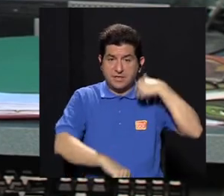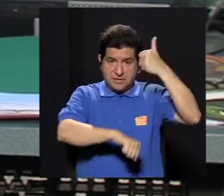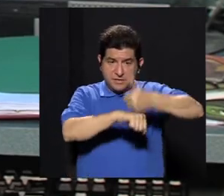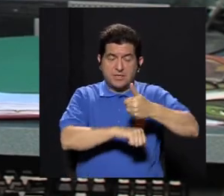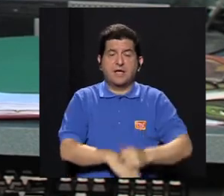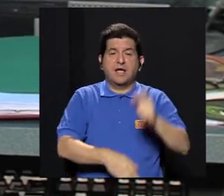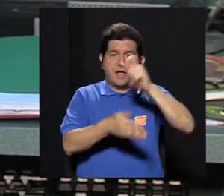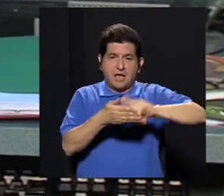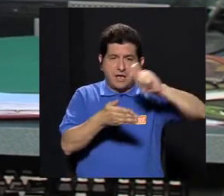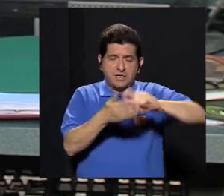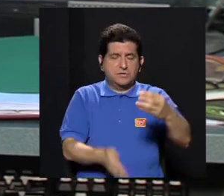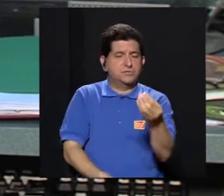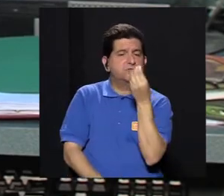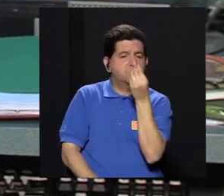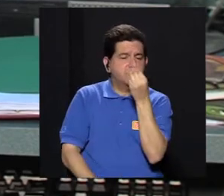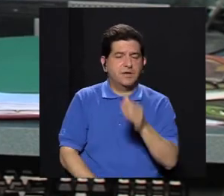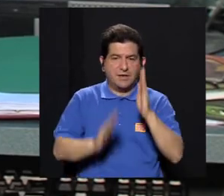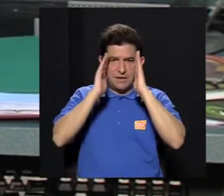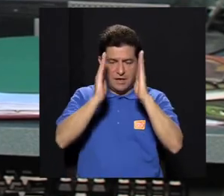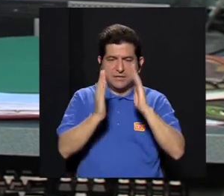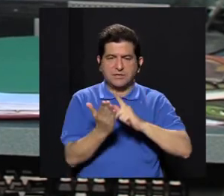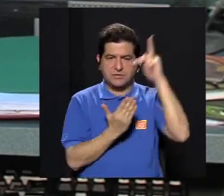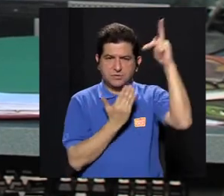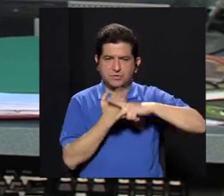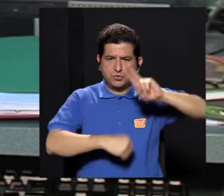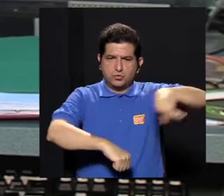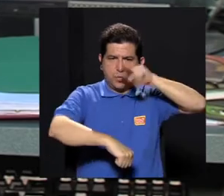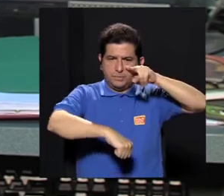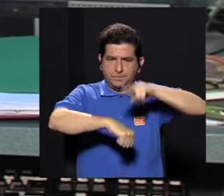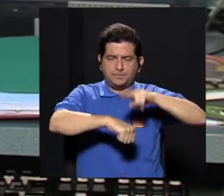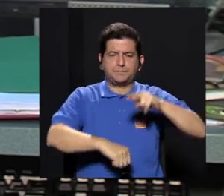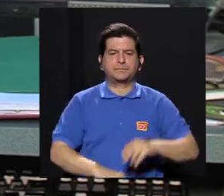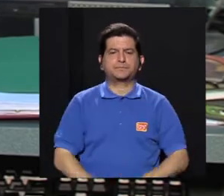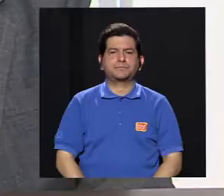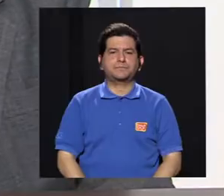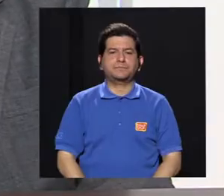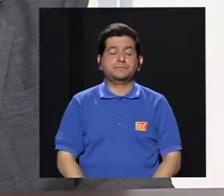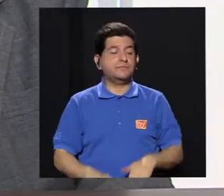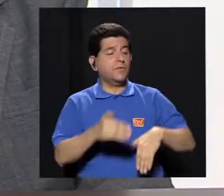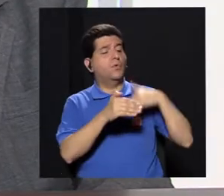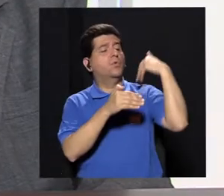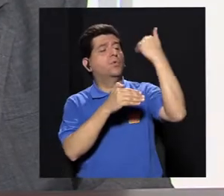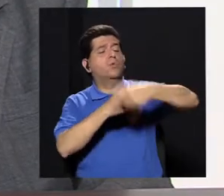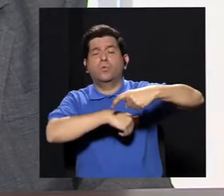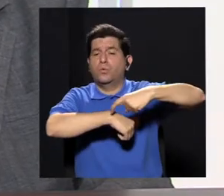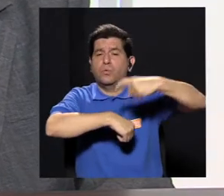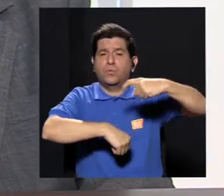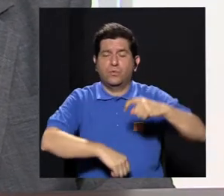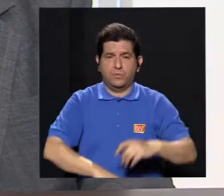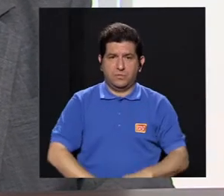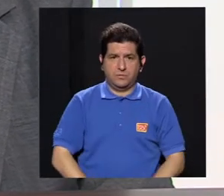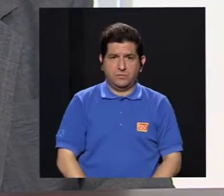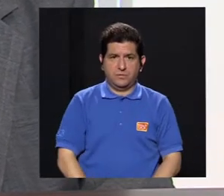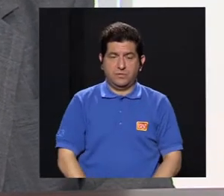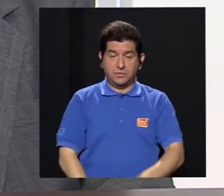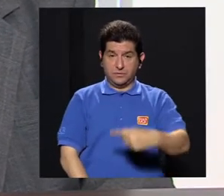necesidad se crea la Escuela de Nutrición, o sea, para atender los programas nacionales. Con el tiempo